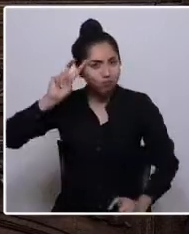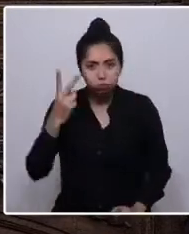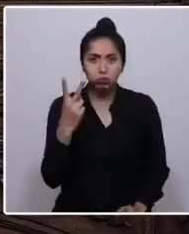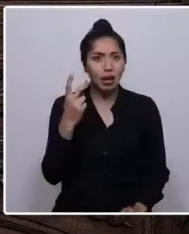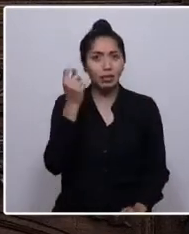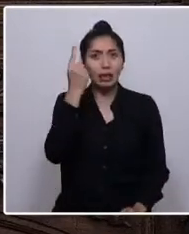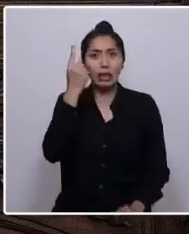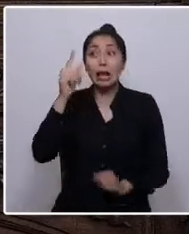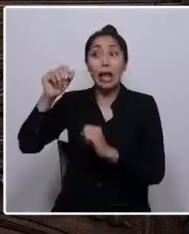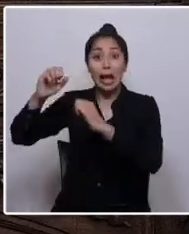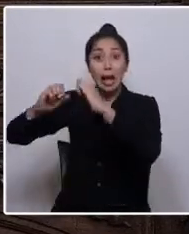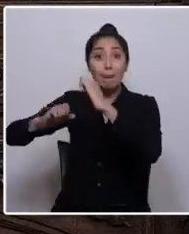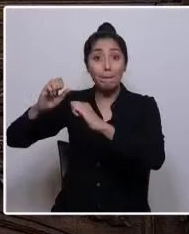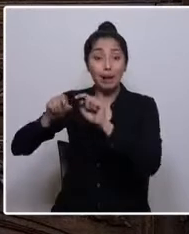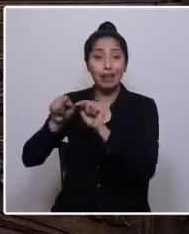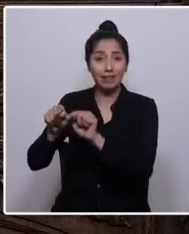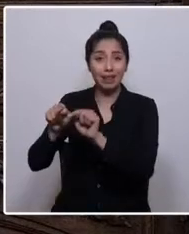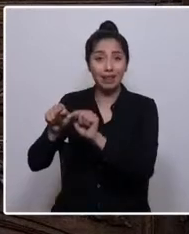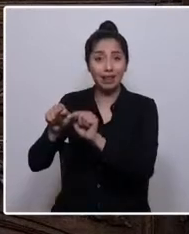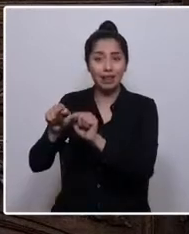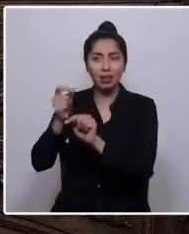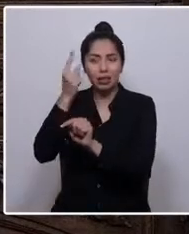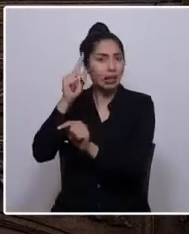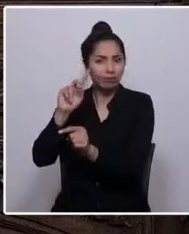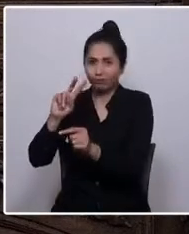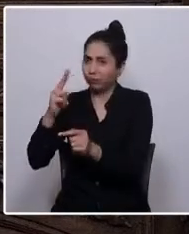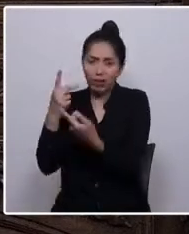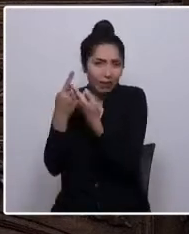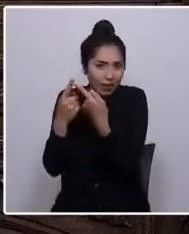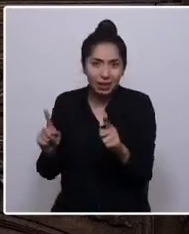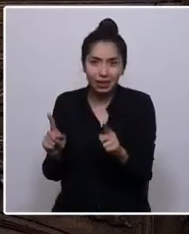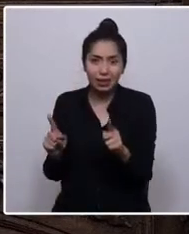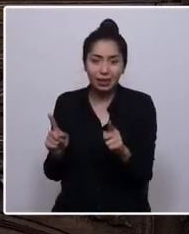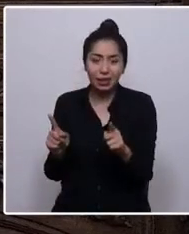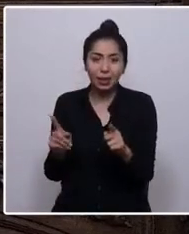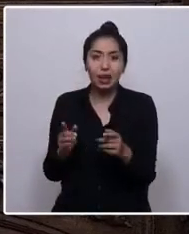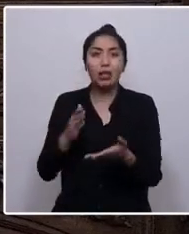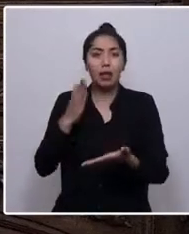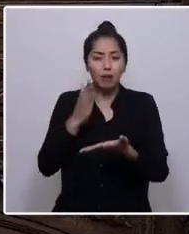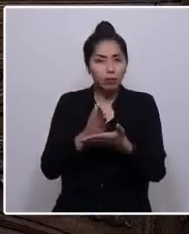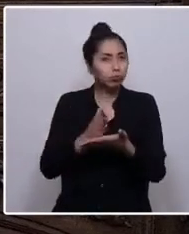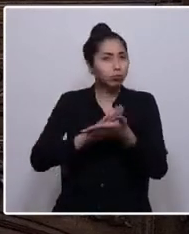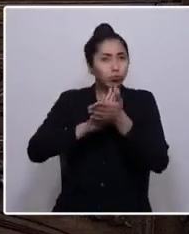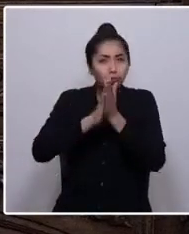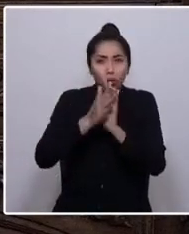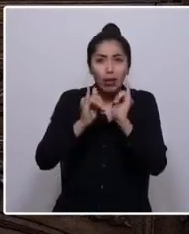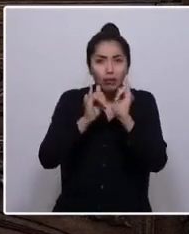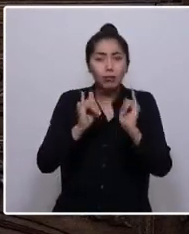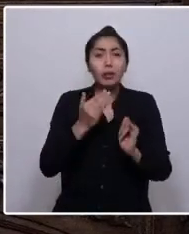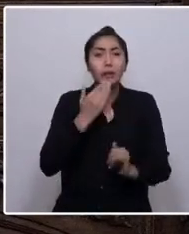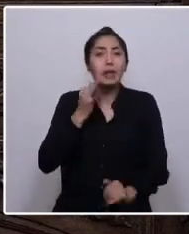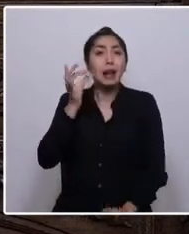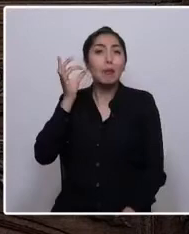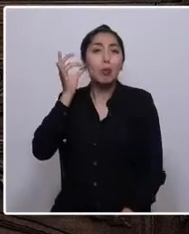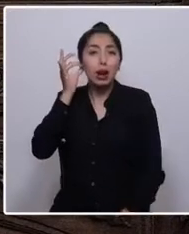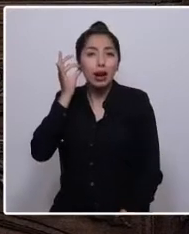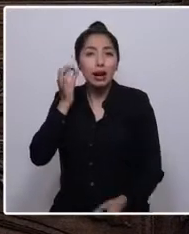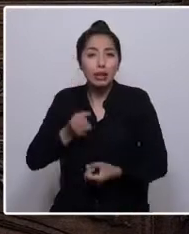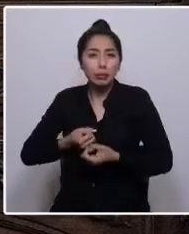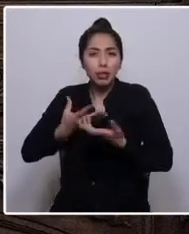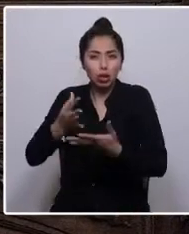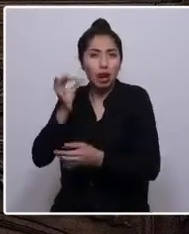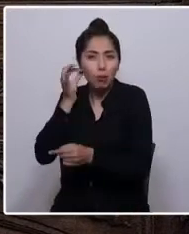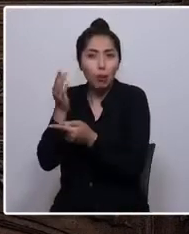la empresa. Tenemos que liberar toda forma de opresión respecto de la mujer, reconocer a